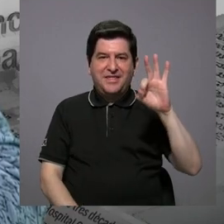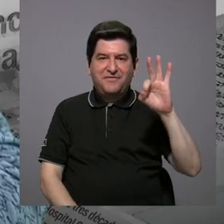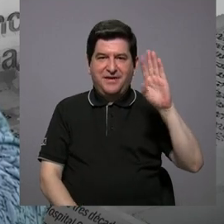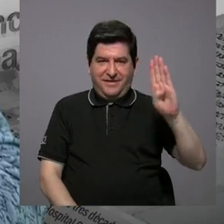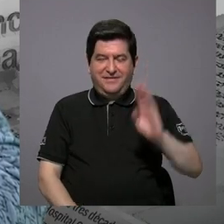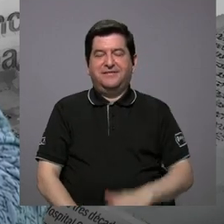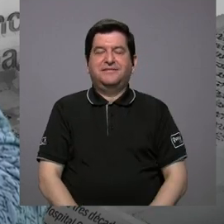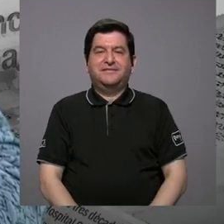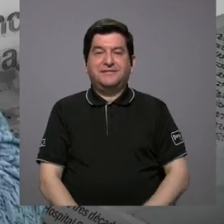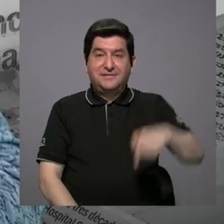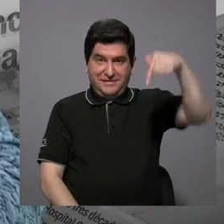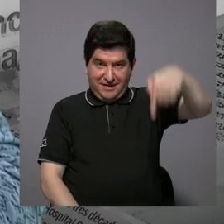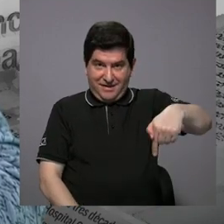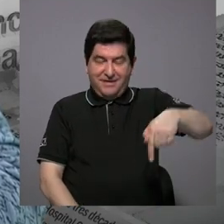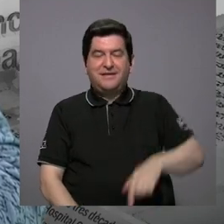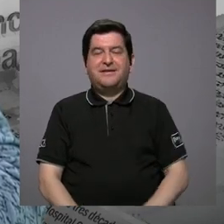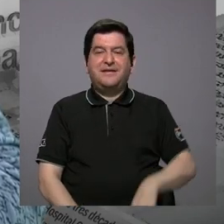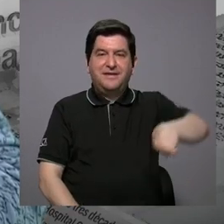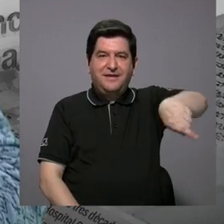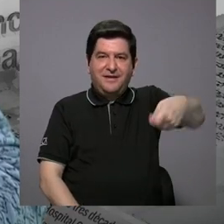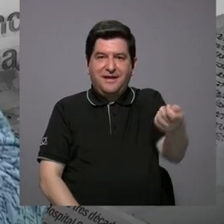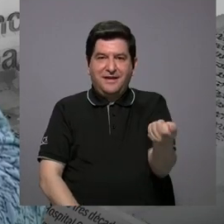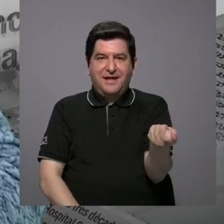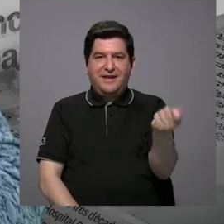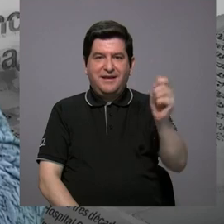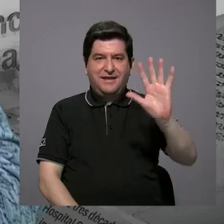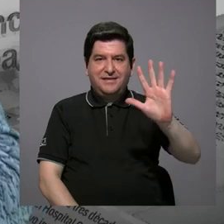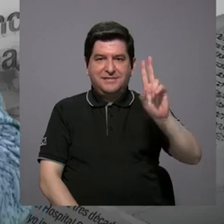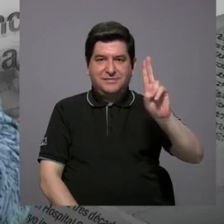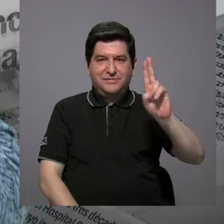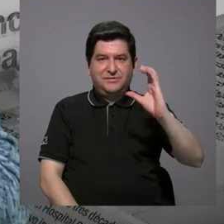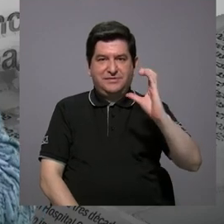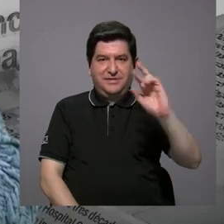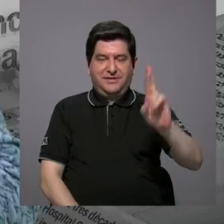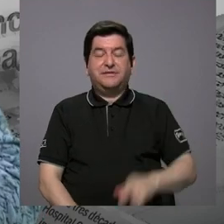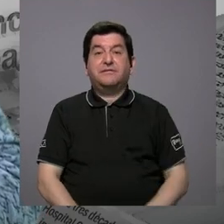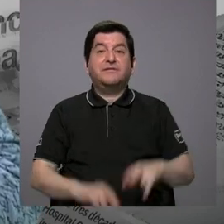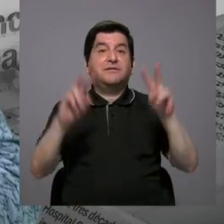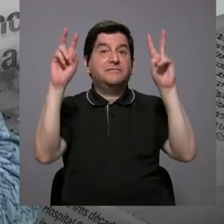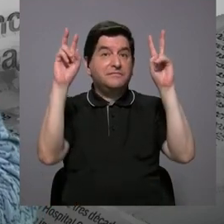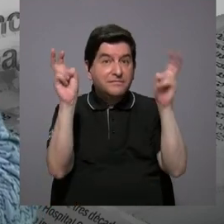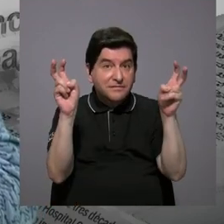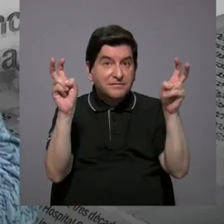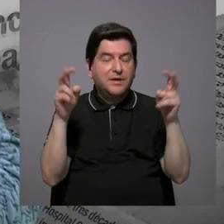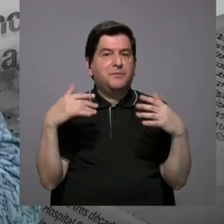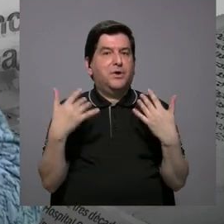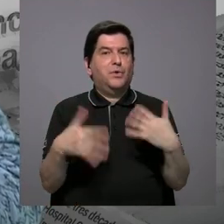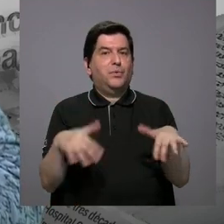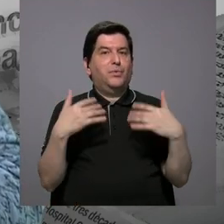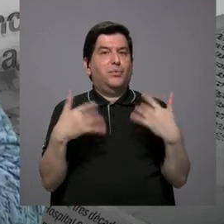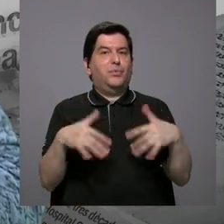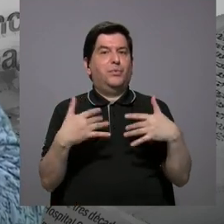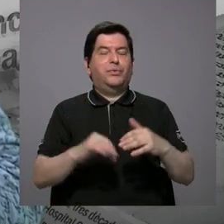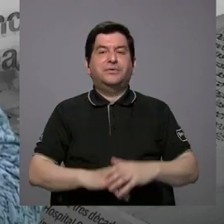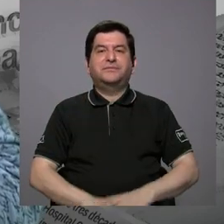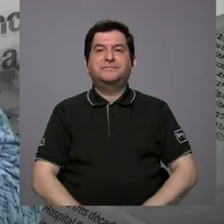Fernández Bonilla, aquí por 15 UCR. Y bueno, es un tema, un temazo este.